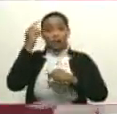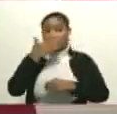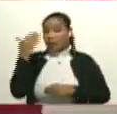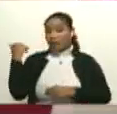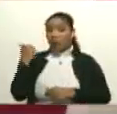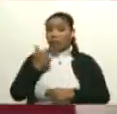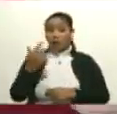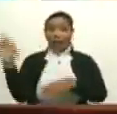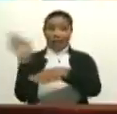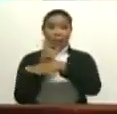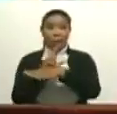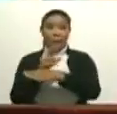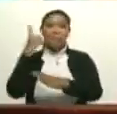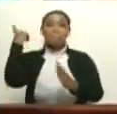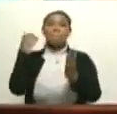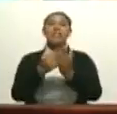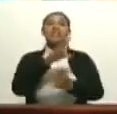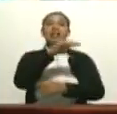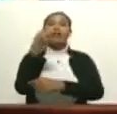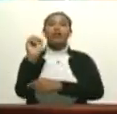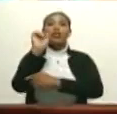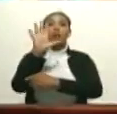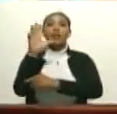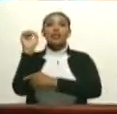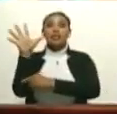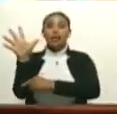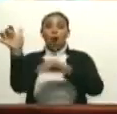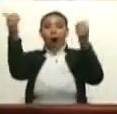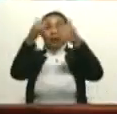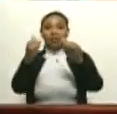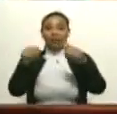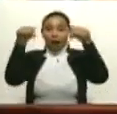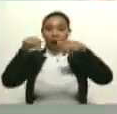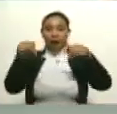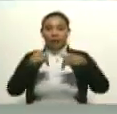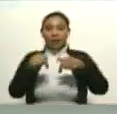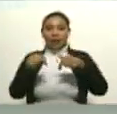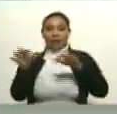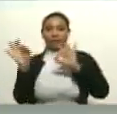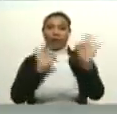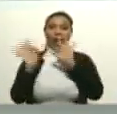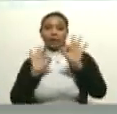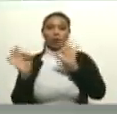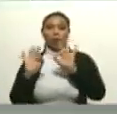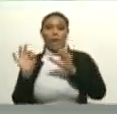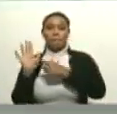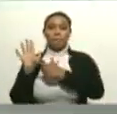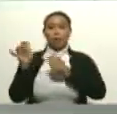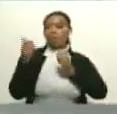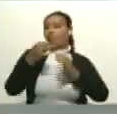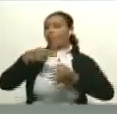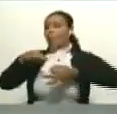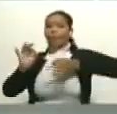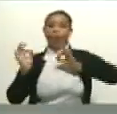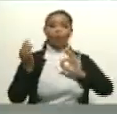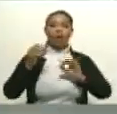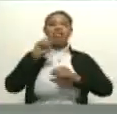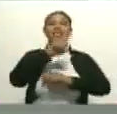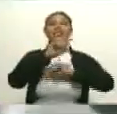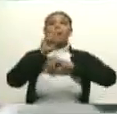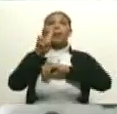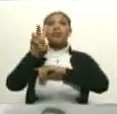rápido, 1555 artistas en escena, de 128 agrupaciones